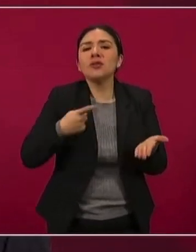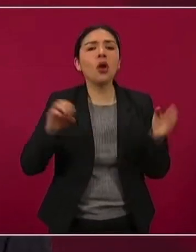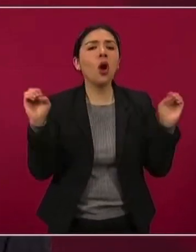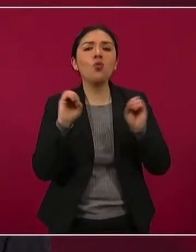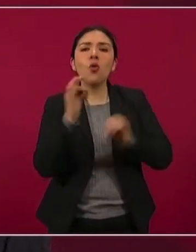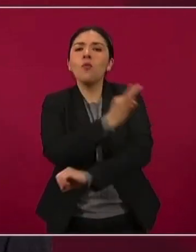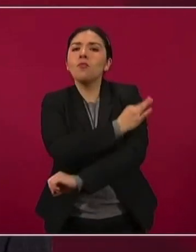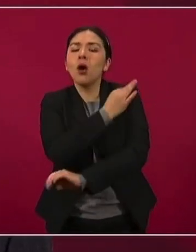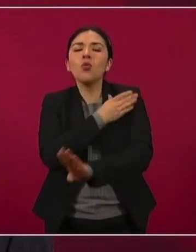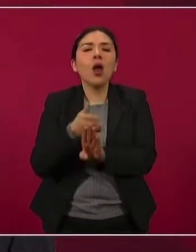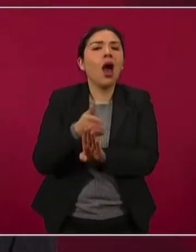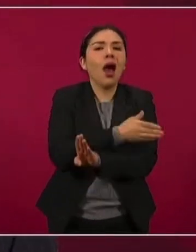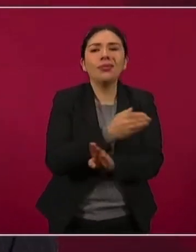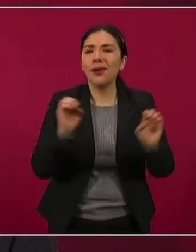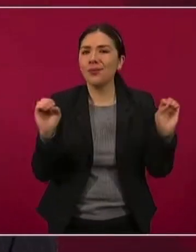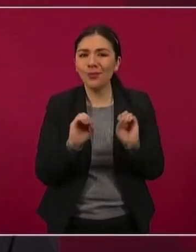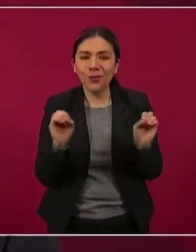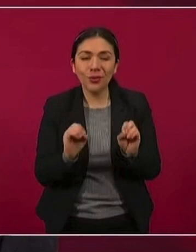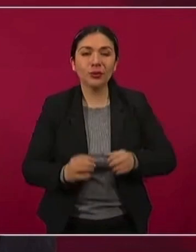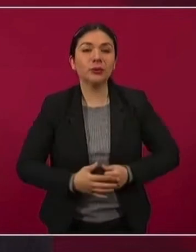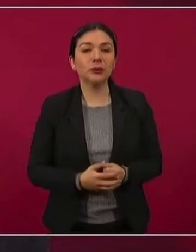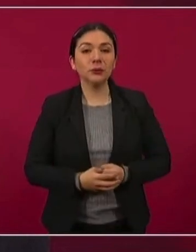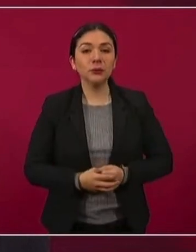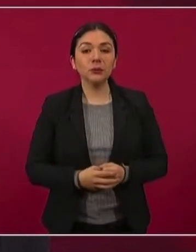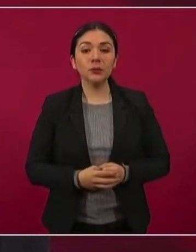vacunó o no se puso el esquema completo.